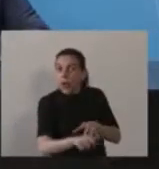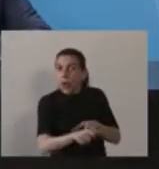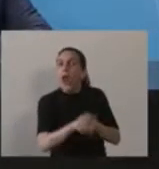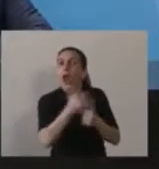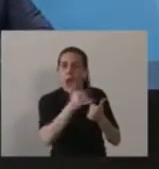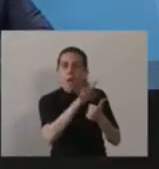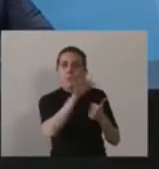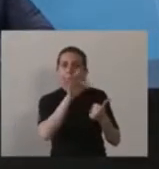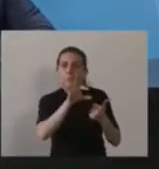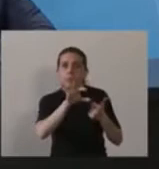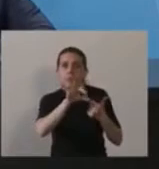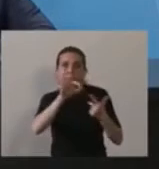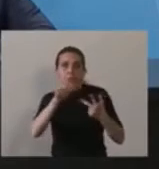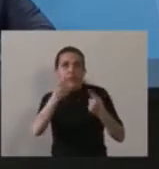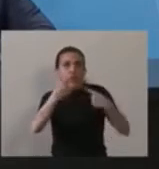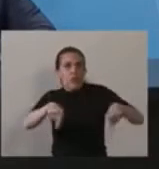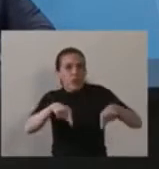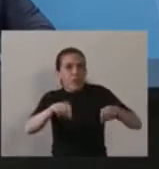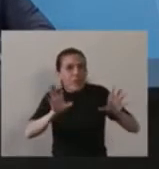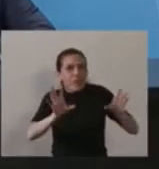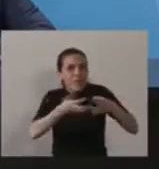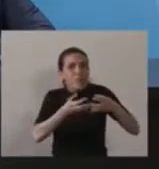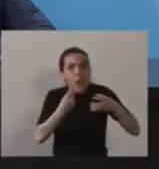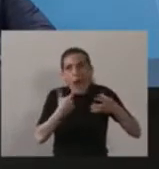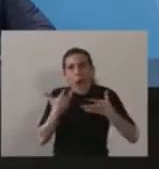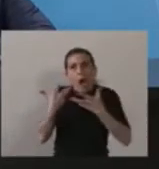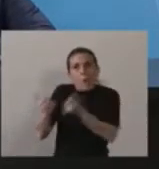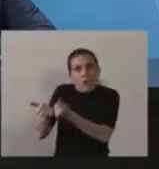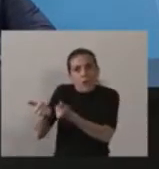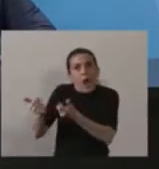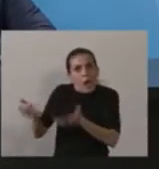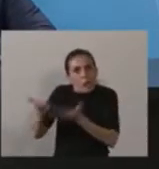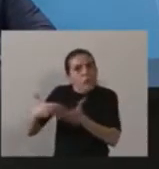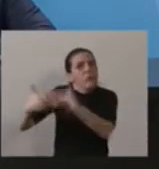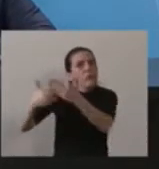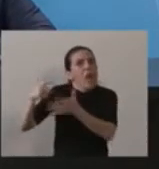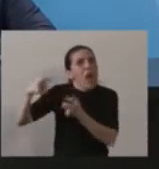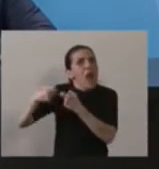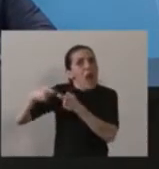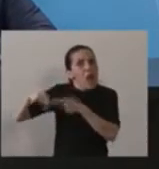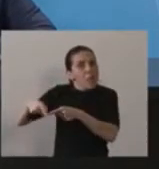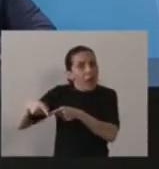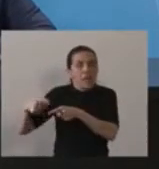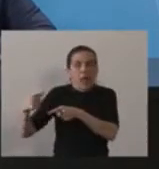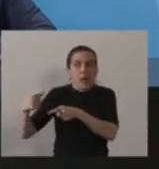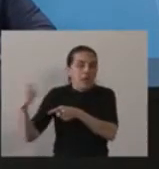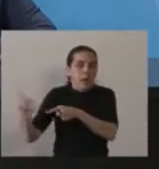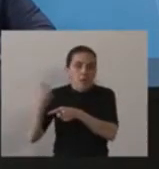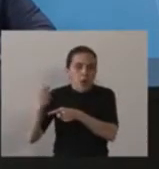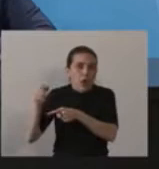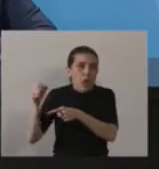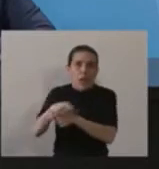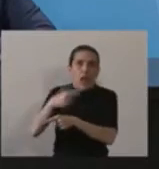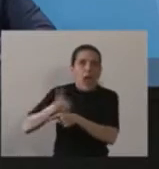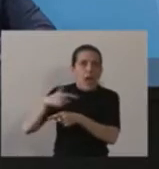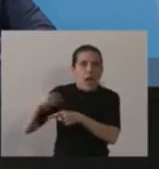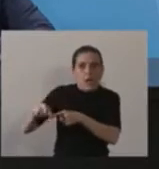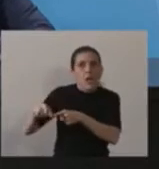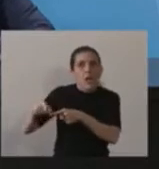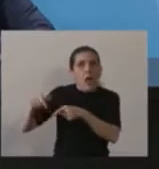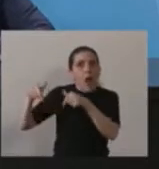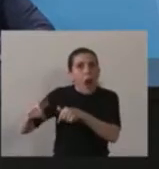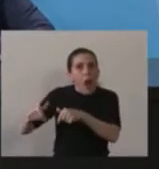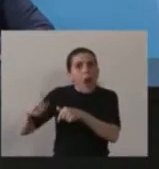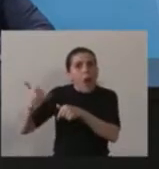para volver a poner de pie a esta empresa que insistimos es tan importante para la Argentina y que hoy está generando